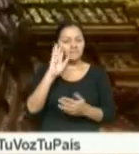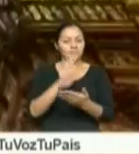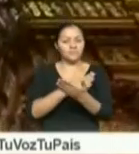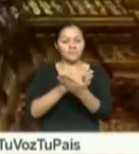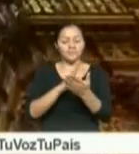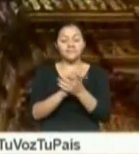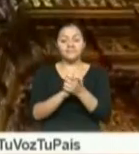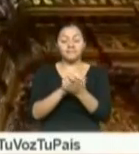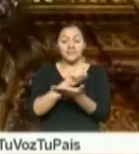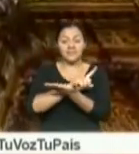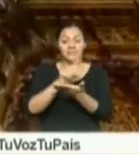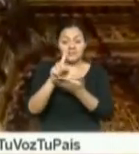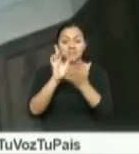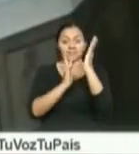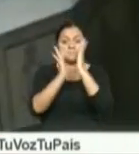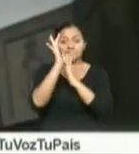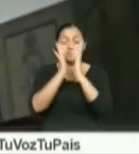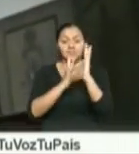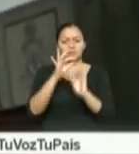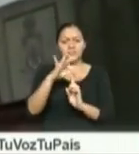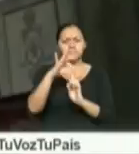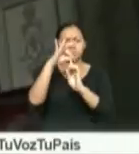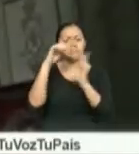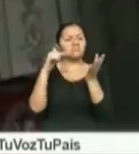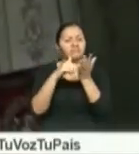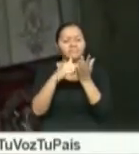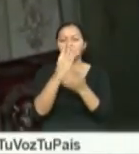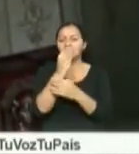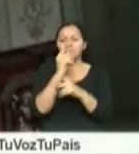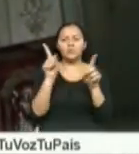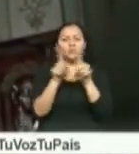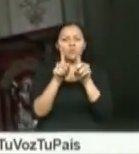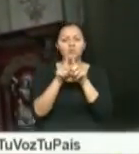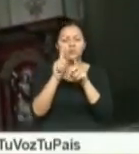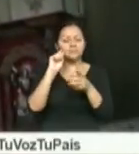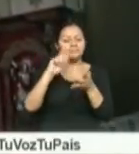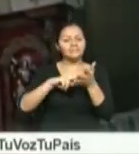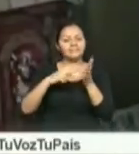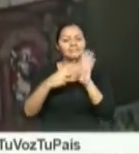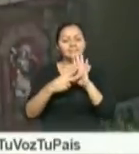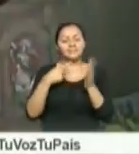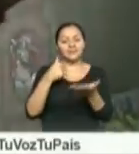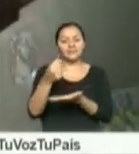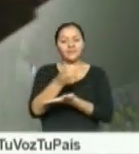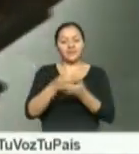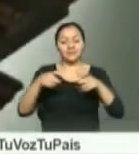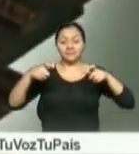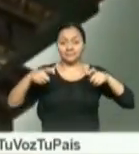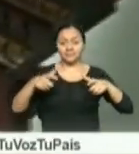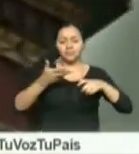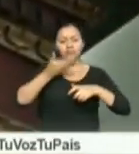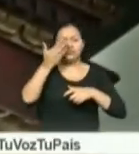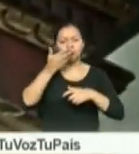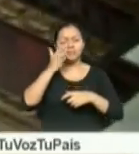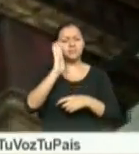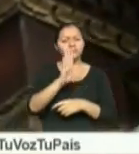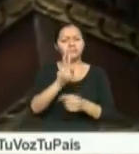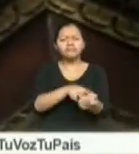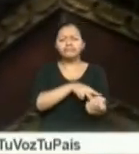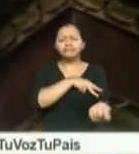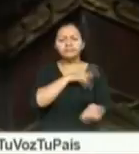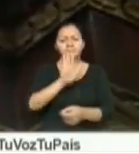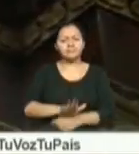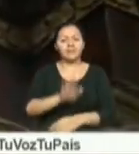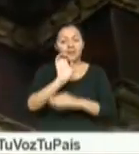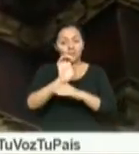Hablar de la Semana Santa en Ecuador también es hablar de Fanesca. Este es el nombre que lleva un plato muy tradicional en esta época